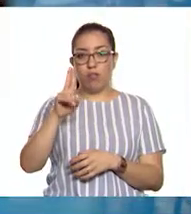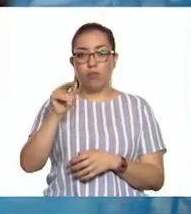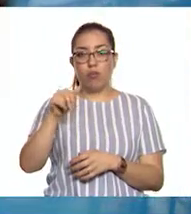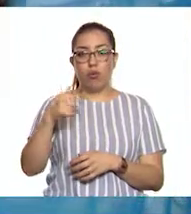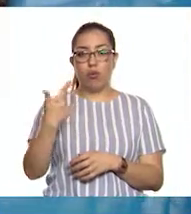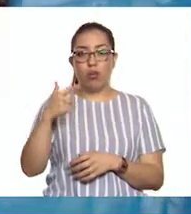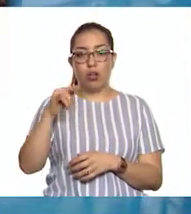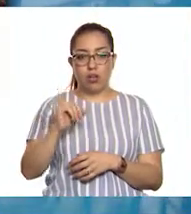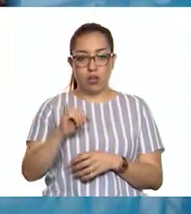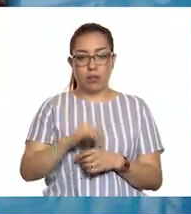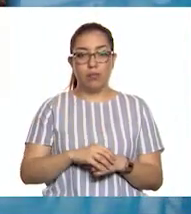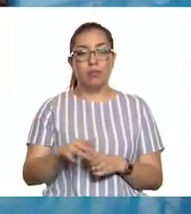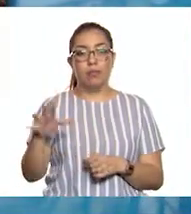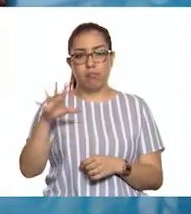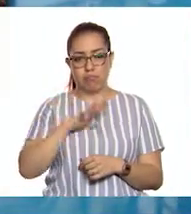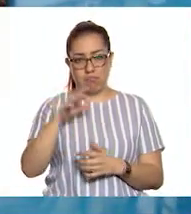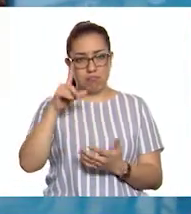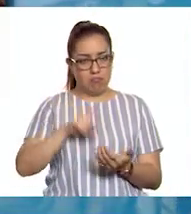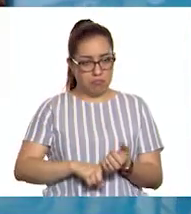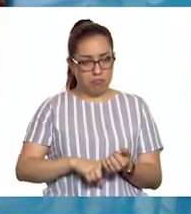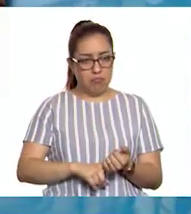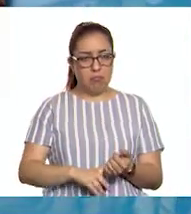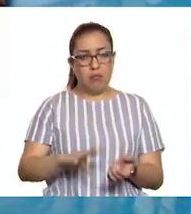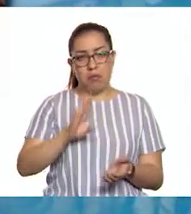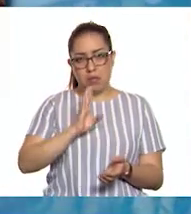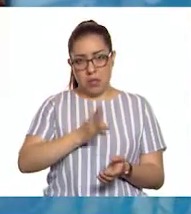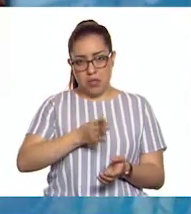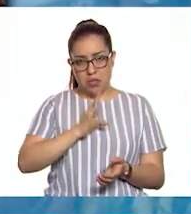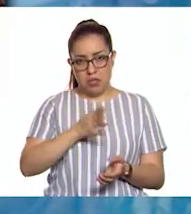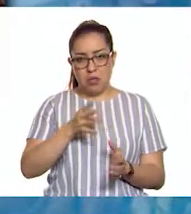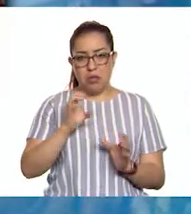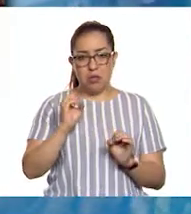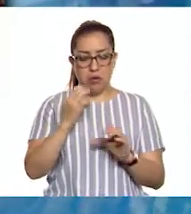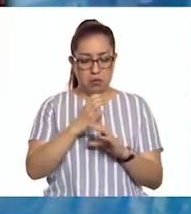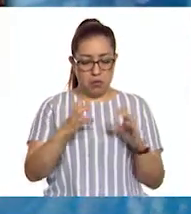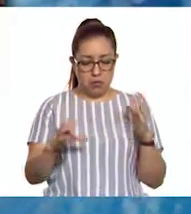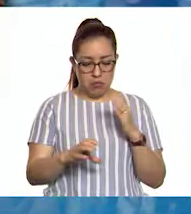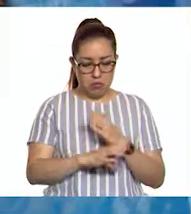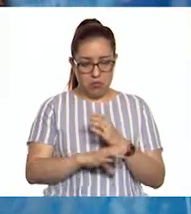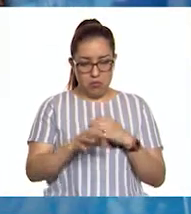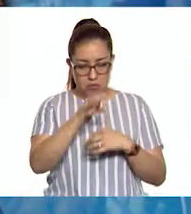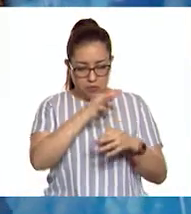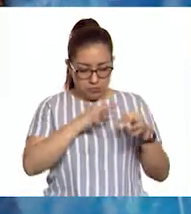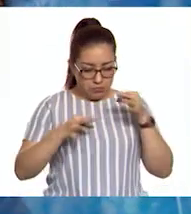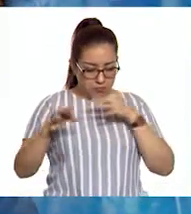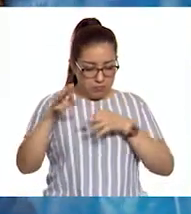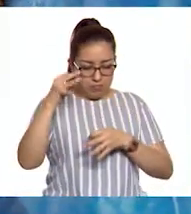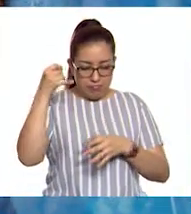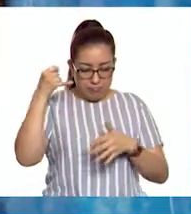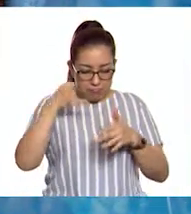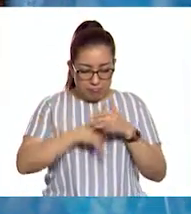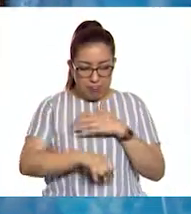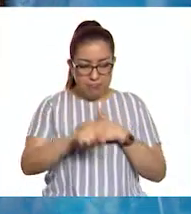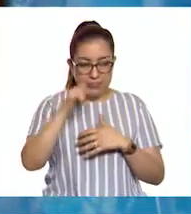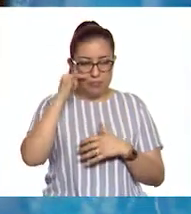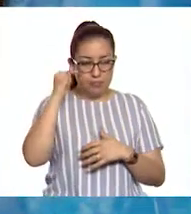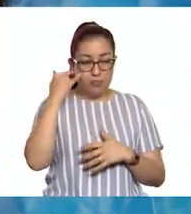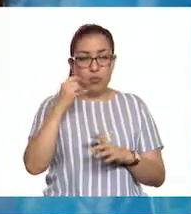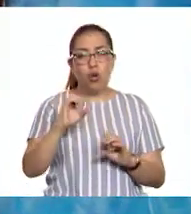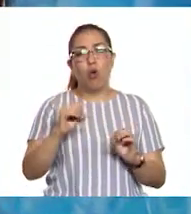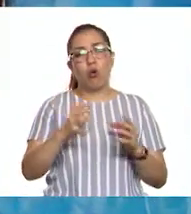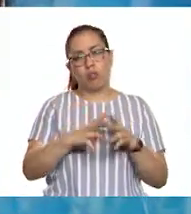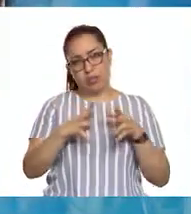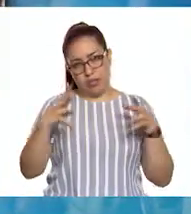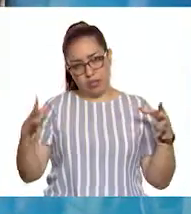incluye organismos microscópicos como las levaduras y moos, y otras que, como les he mencionado, podemos ver a simple vista,